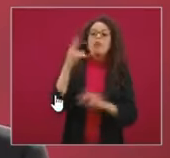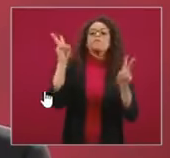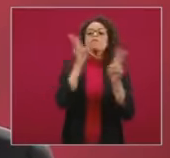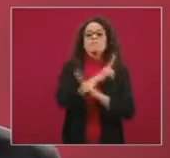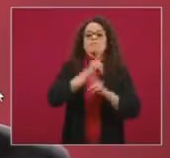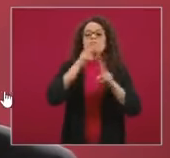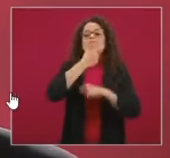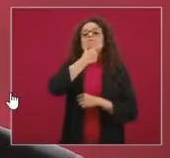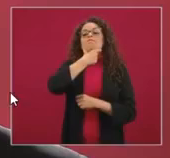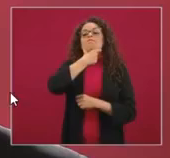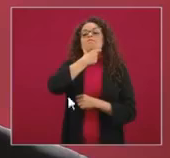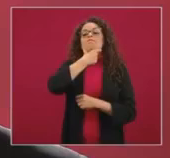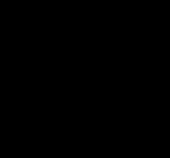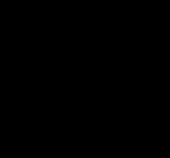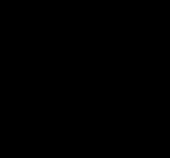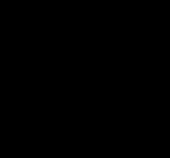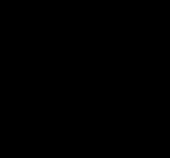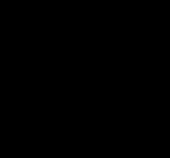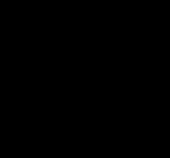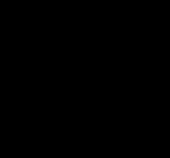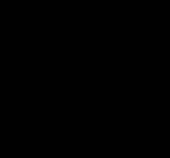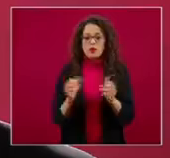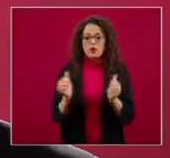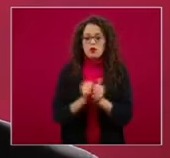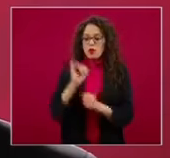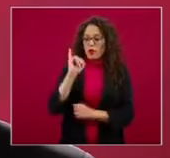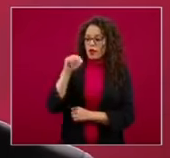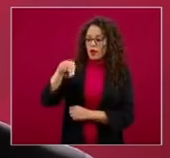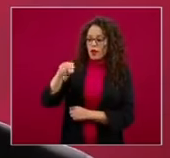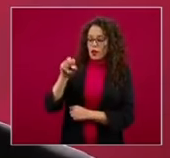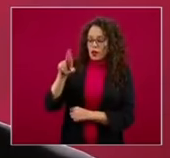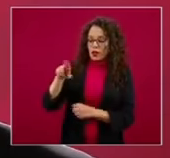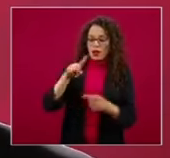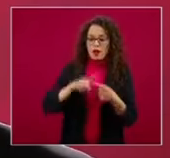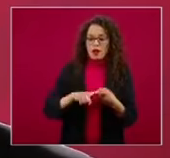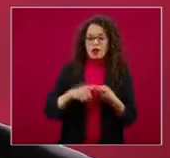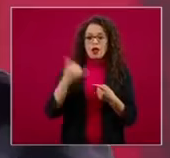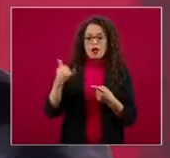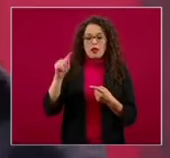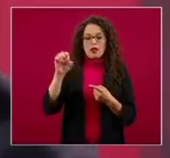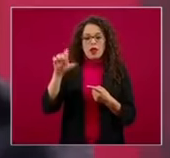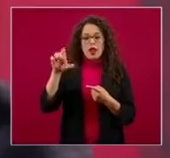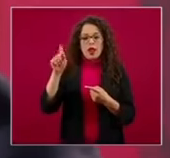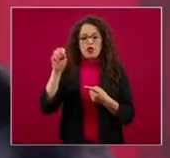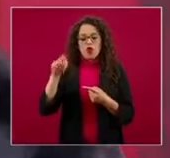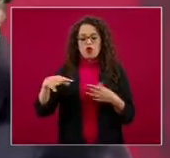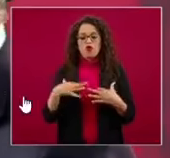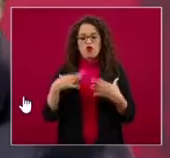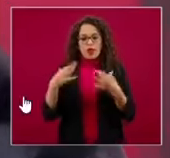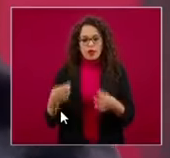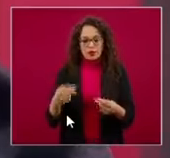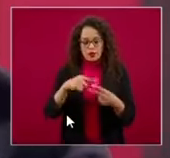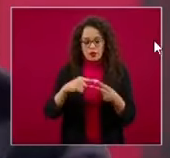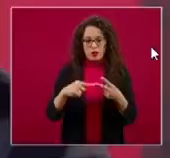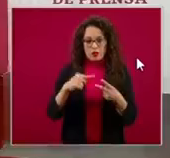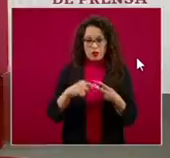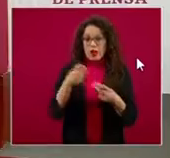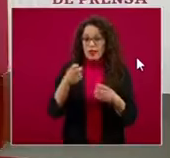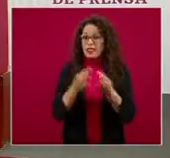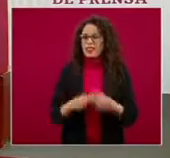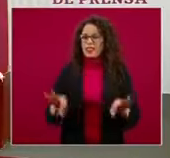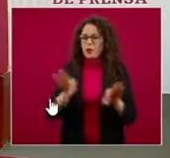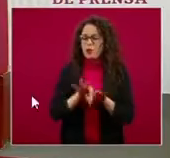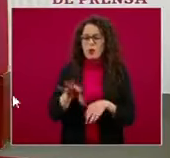hicieron con la colaboración de el INER y de la fundación Teletón es muy importante que sean de muy fácil acceso